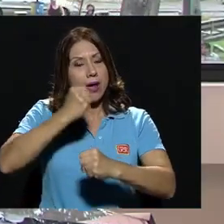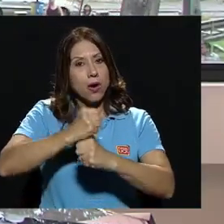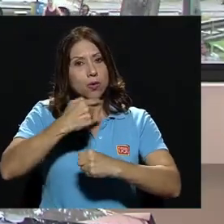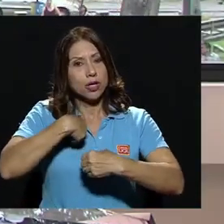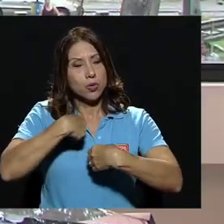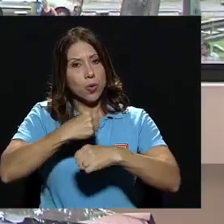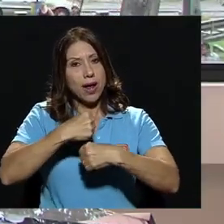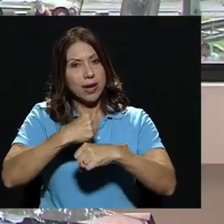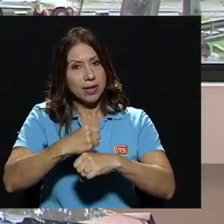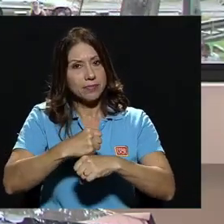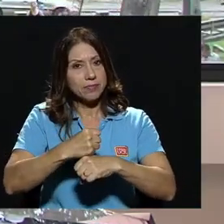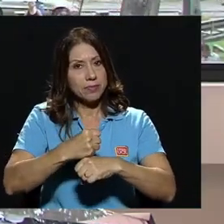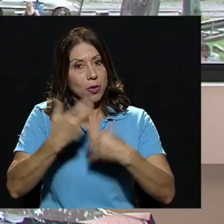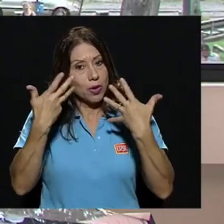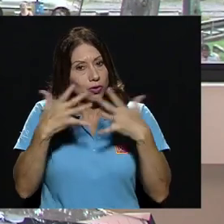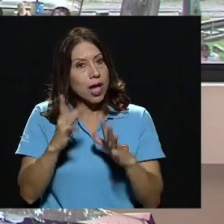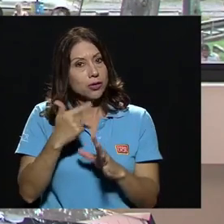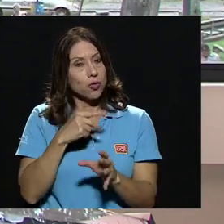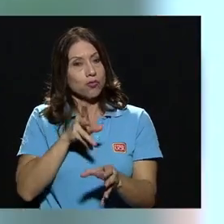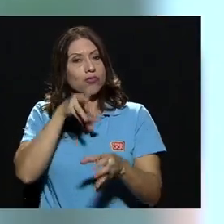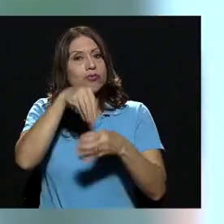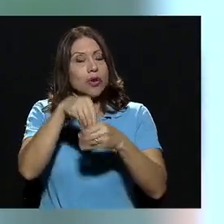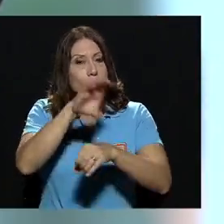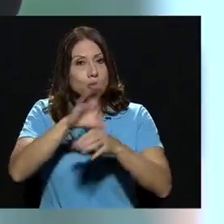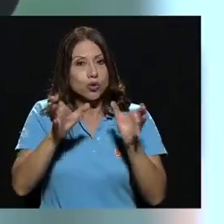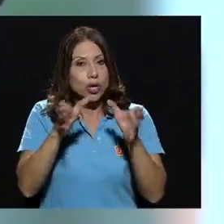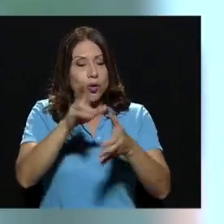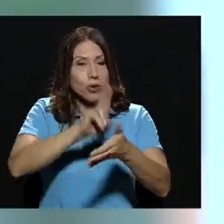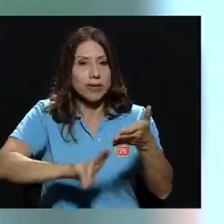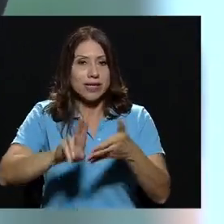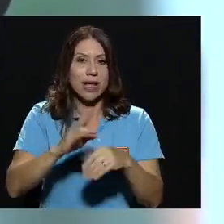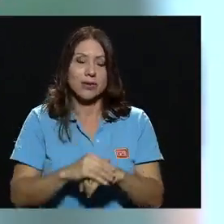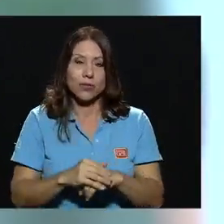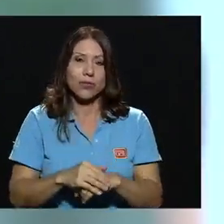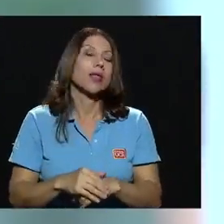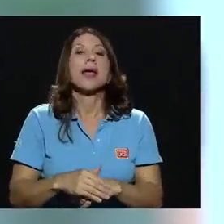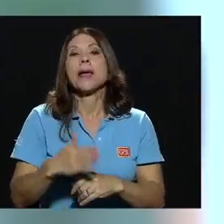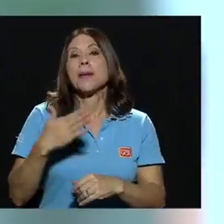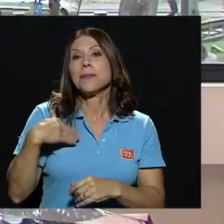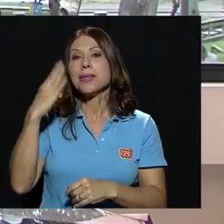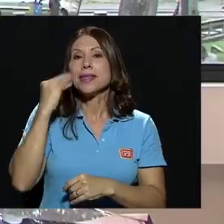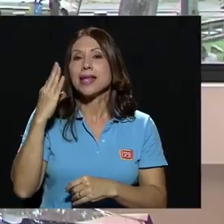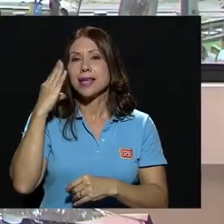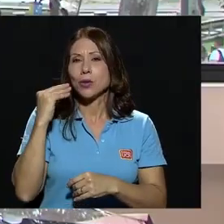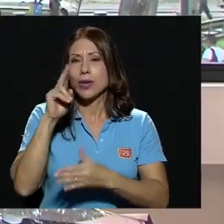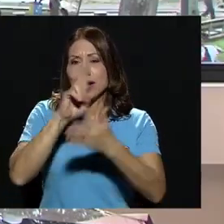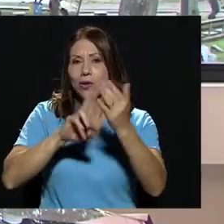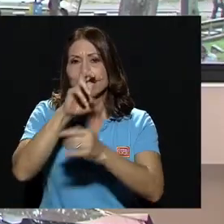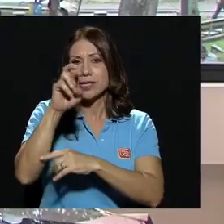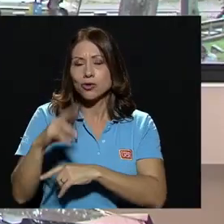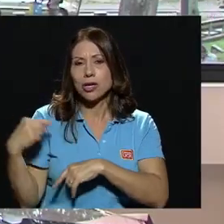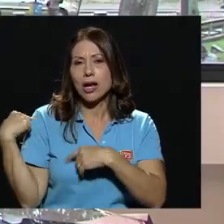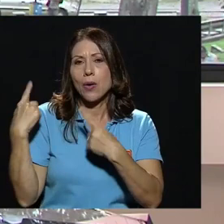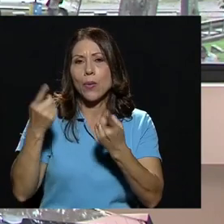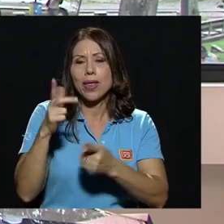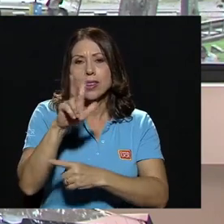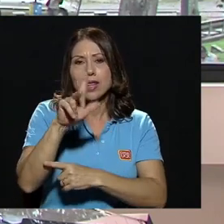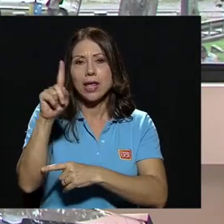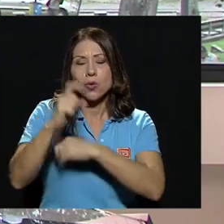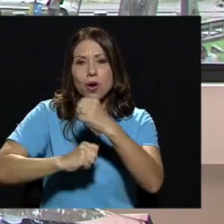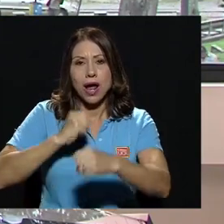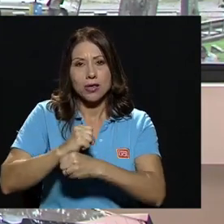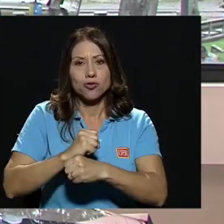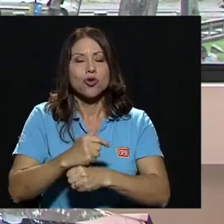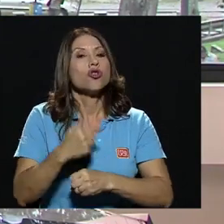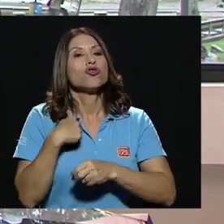que voy a realizar una vez que esté en el Consejo Universitario. Mi trayectoria en la Universidad de Costa Rica es de 31 años, alcancé